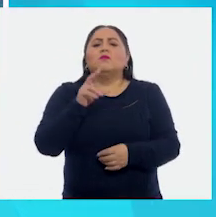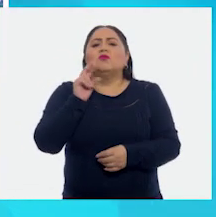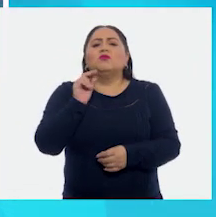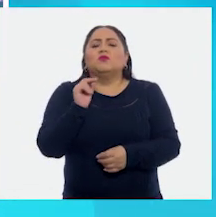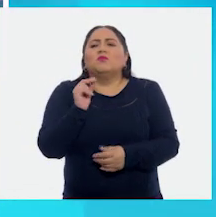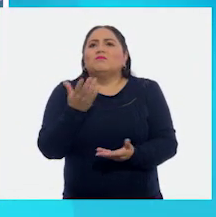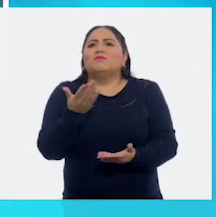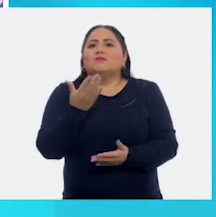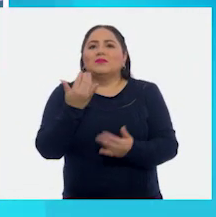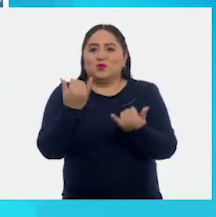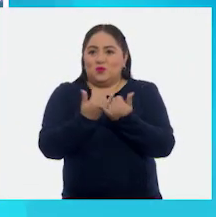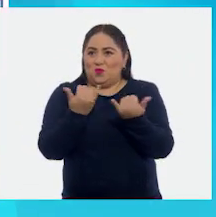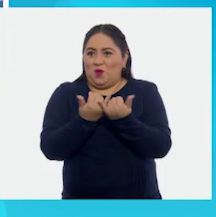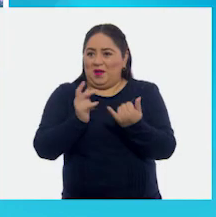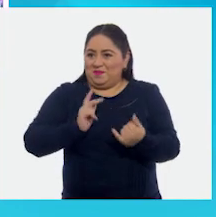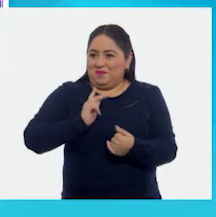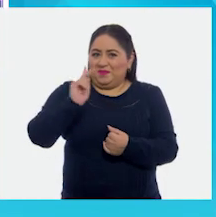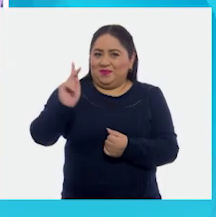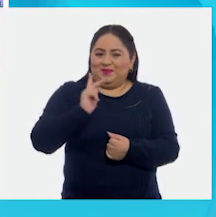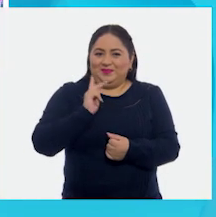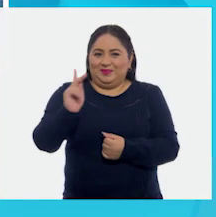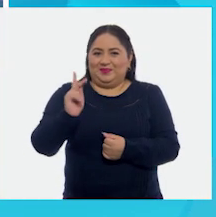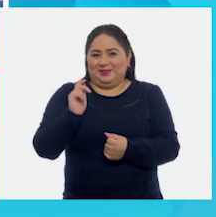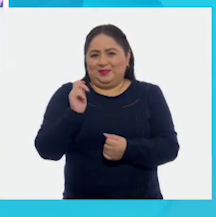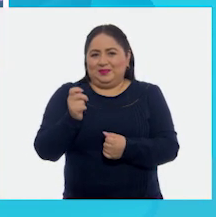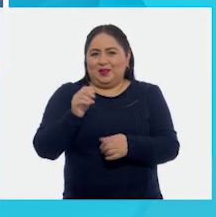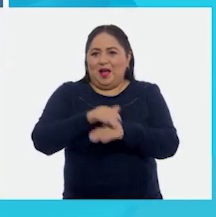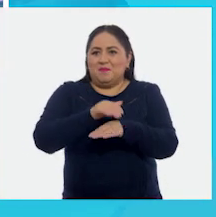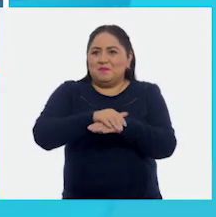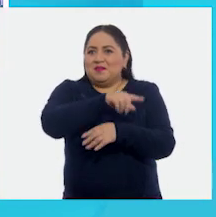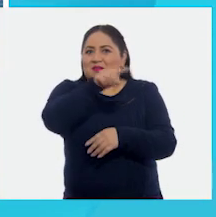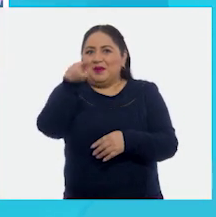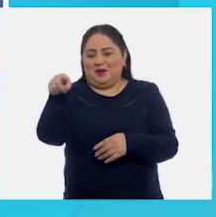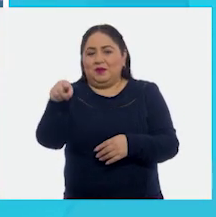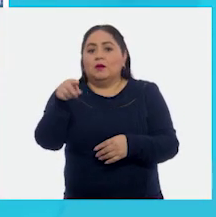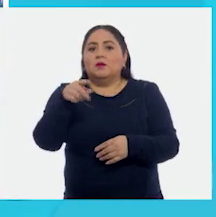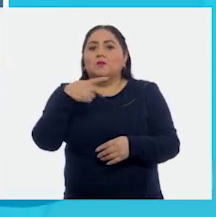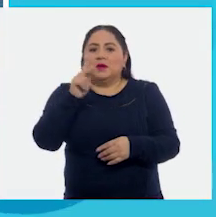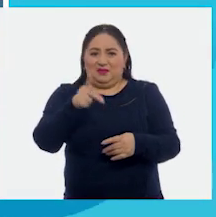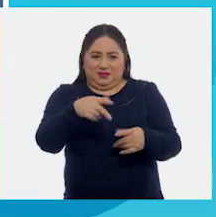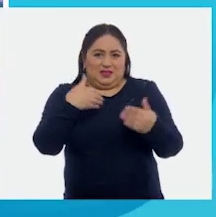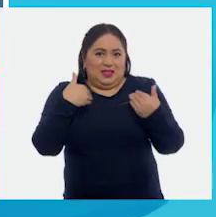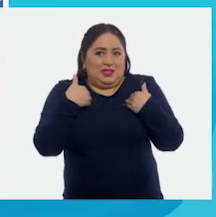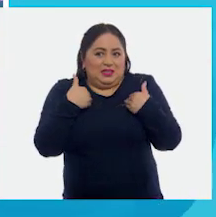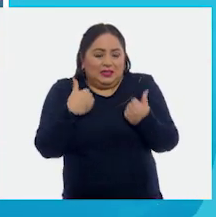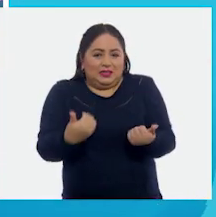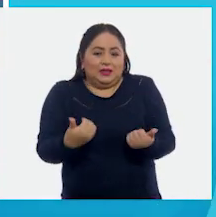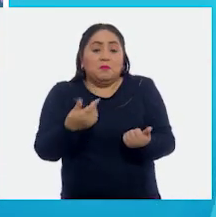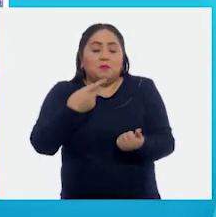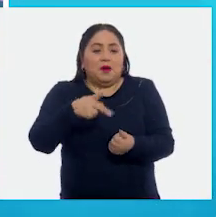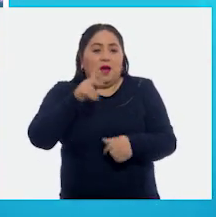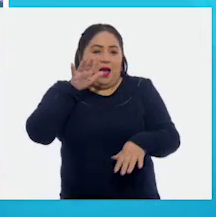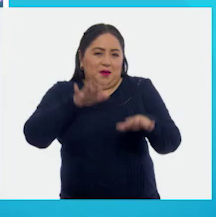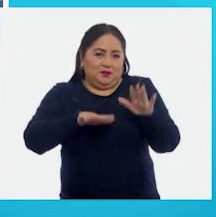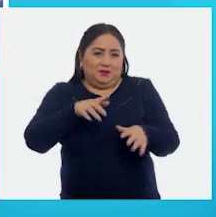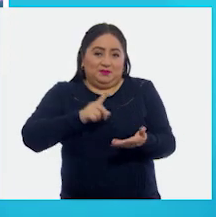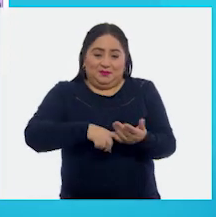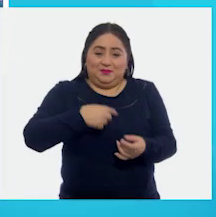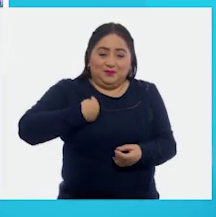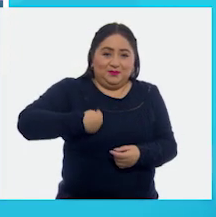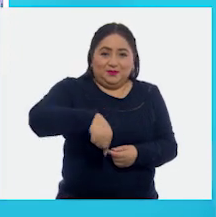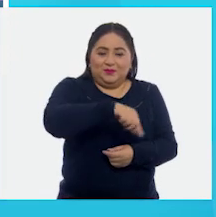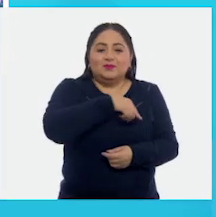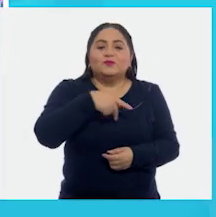tuvieron la misma suerte. Todos esos amigos entienden la situación, aunque a nosotros